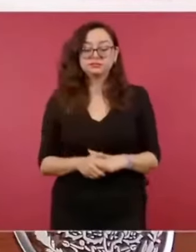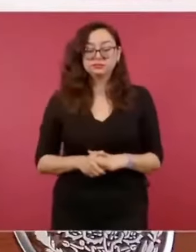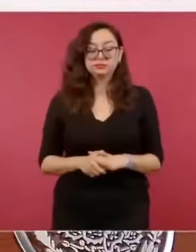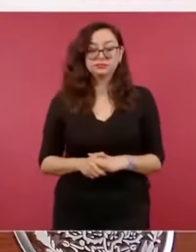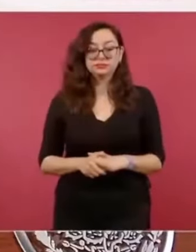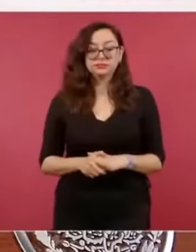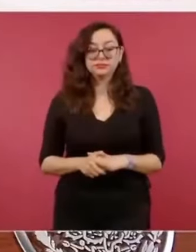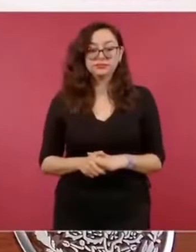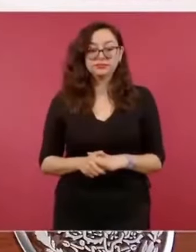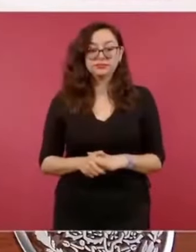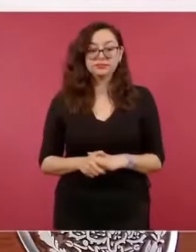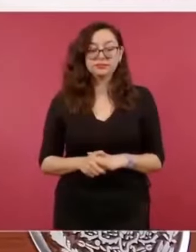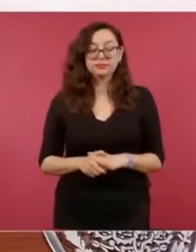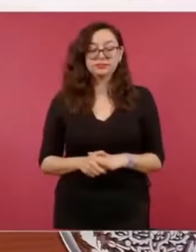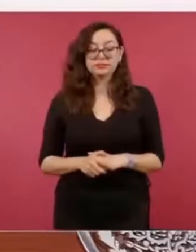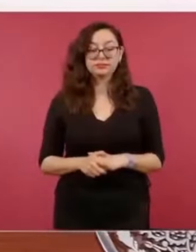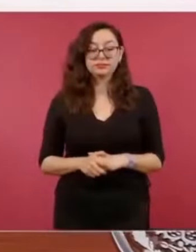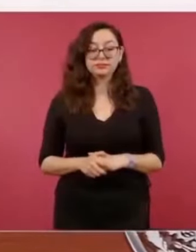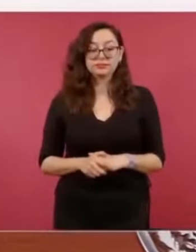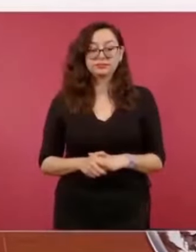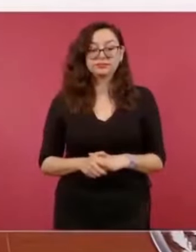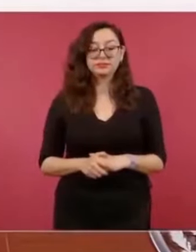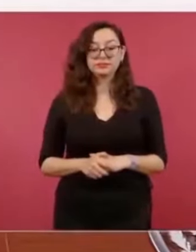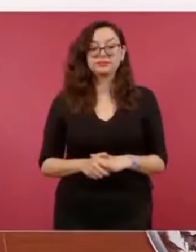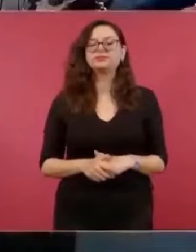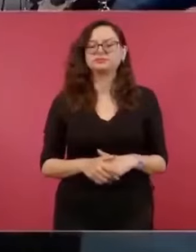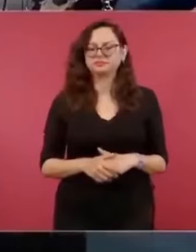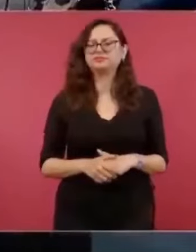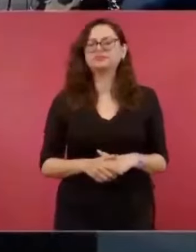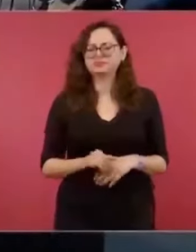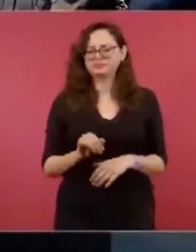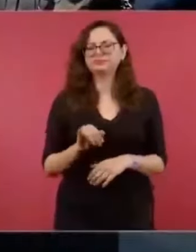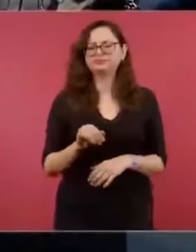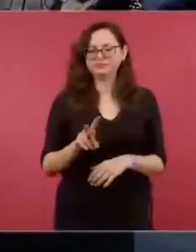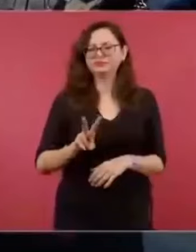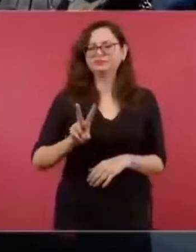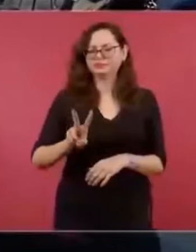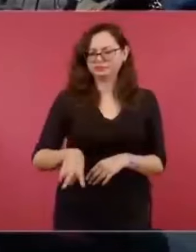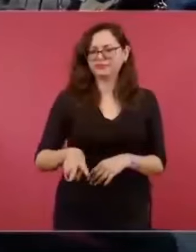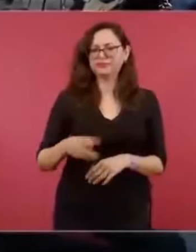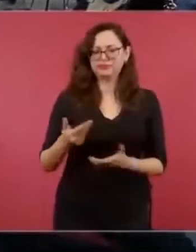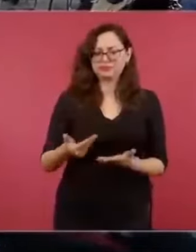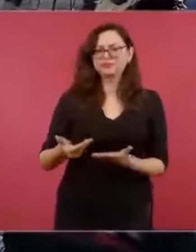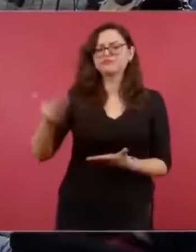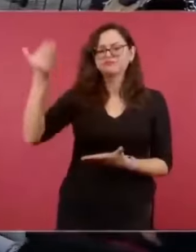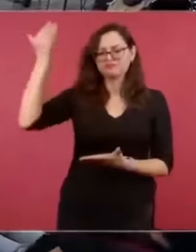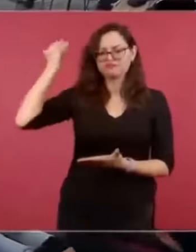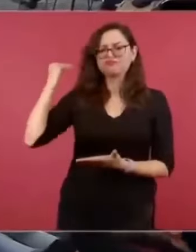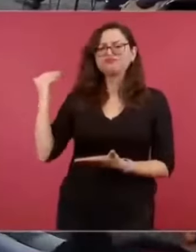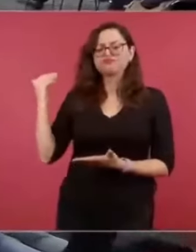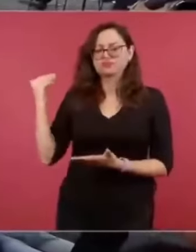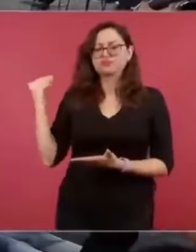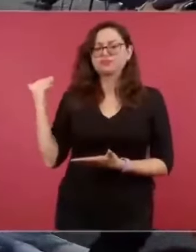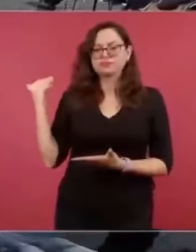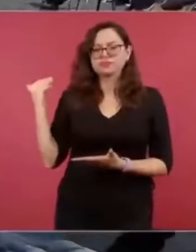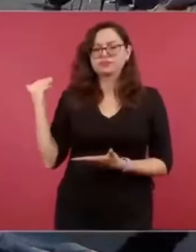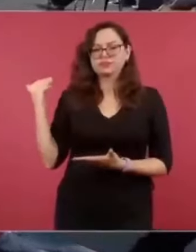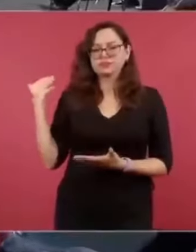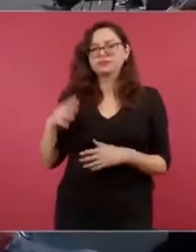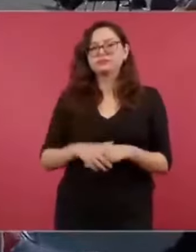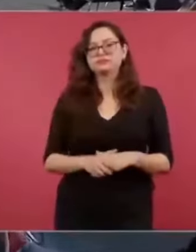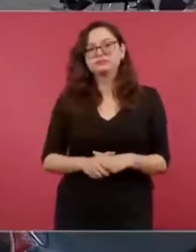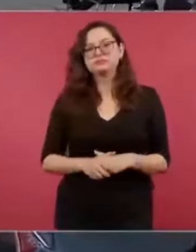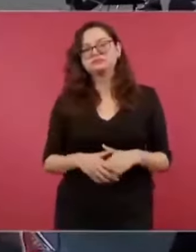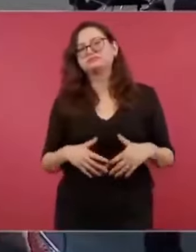podían traer a Vargas